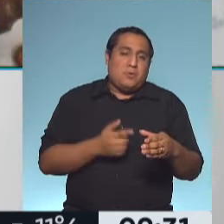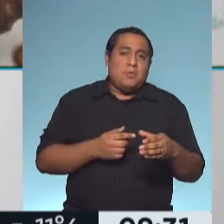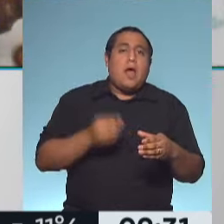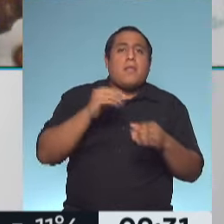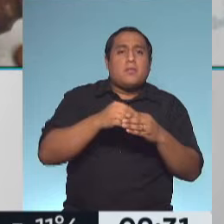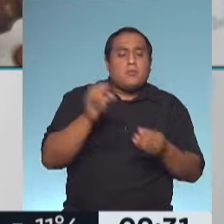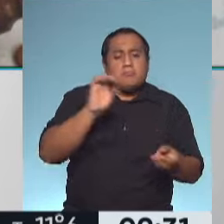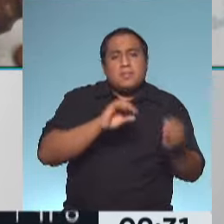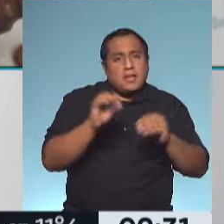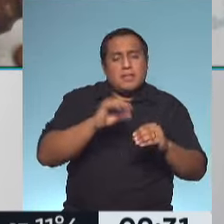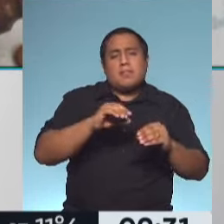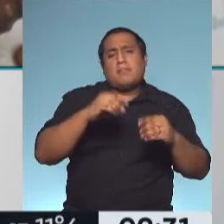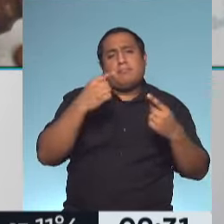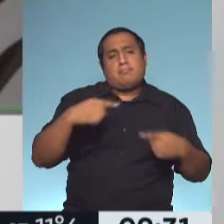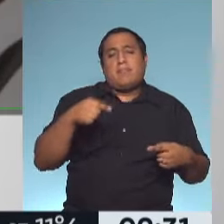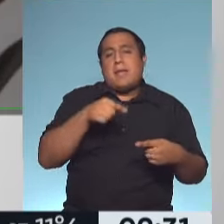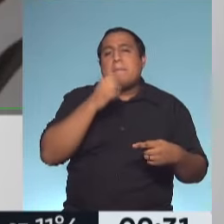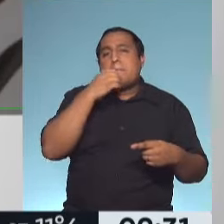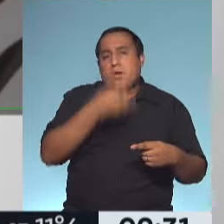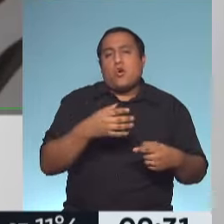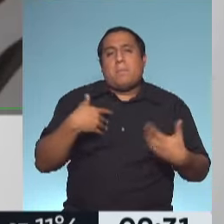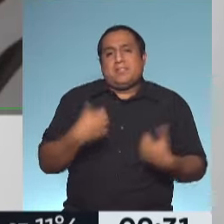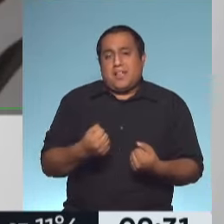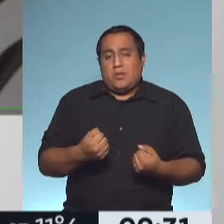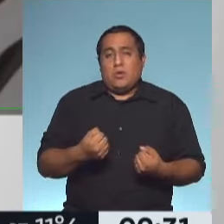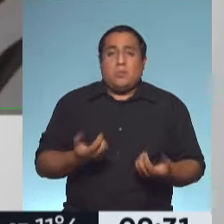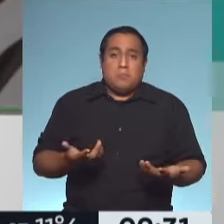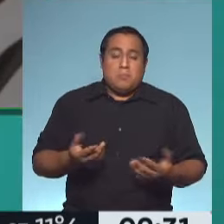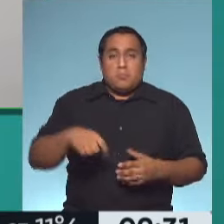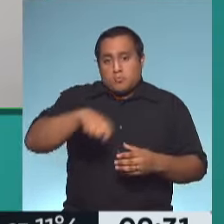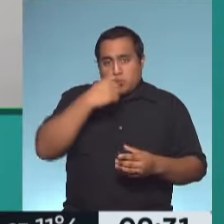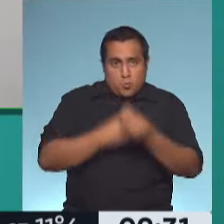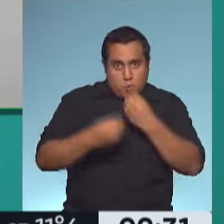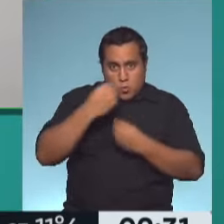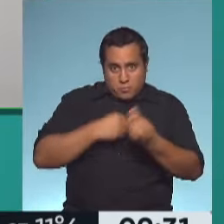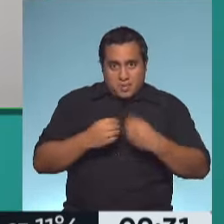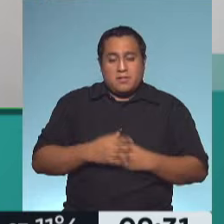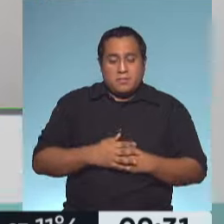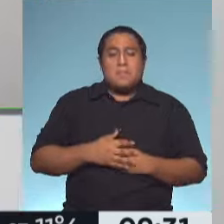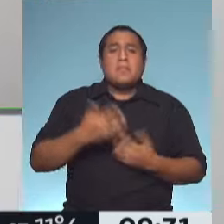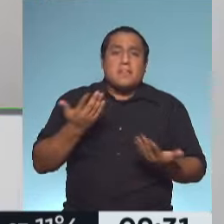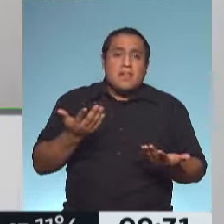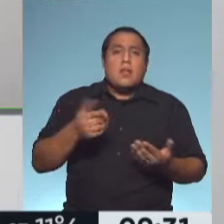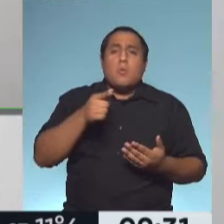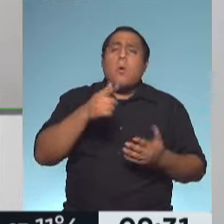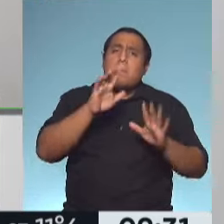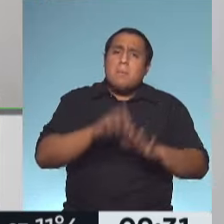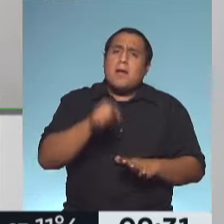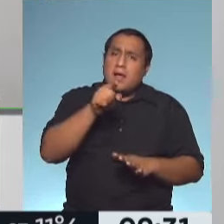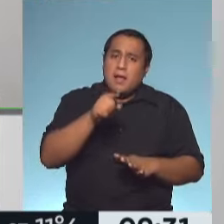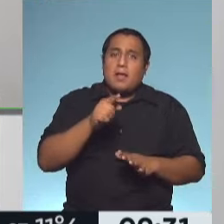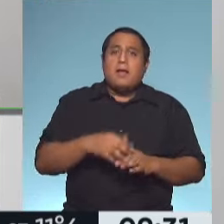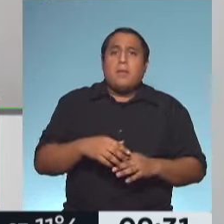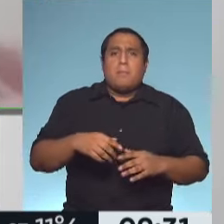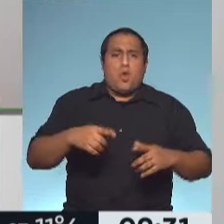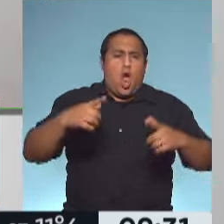ingredientes que son, en general, mucho más sanos para incorporar, ¿no? Por eso, por eso yo digo, hacé cosas caseras, pero no las